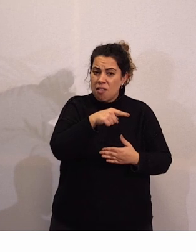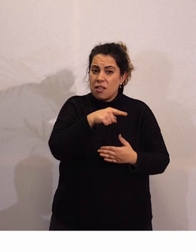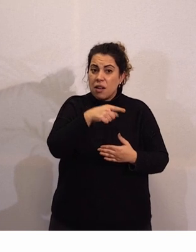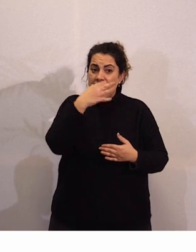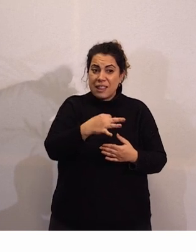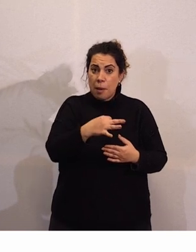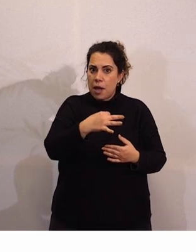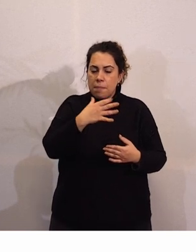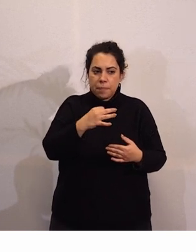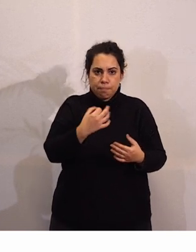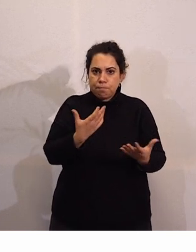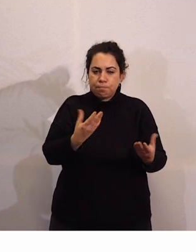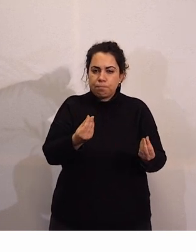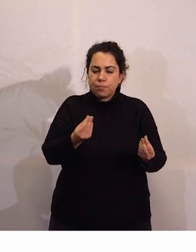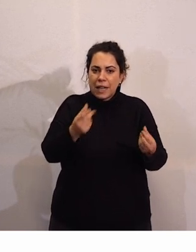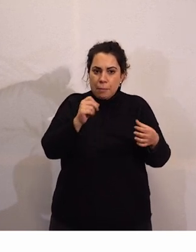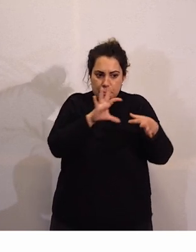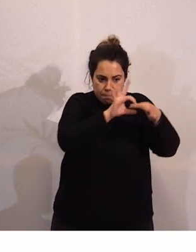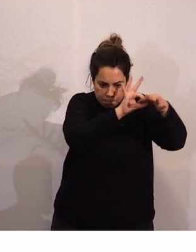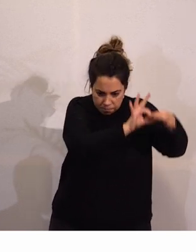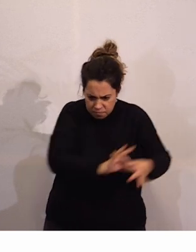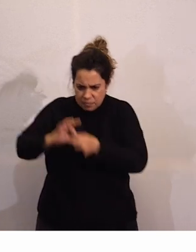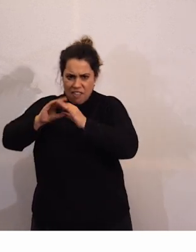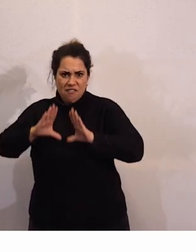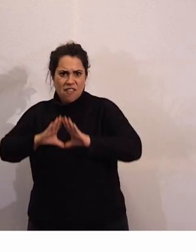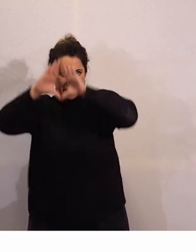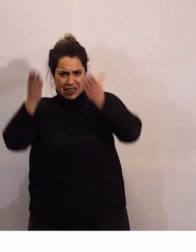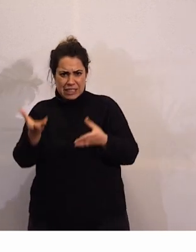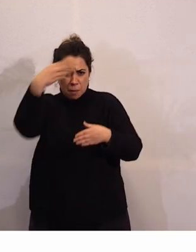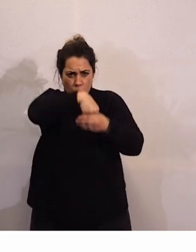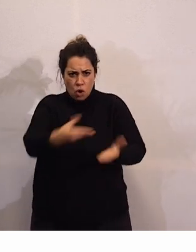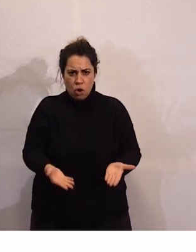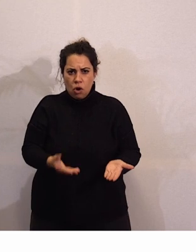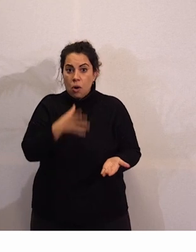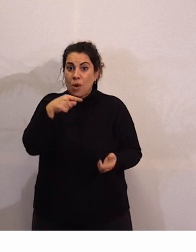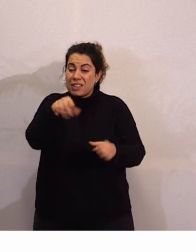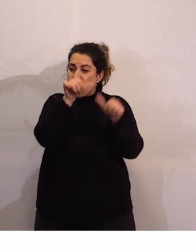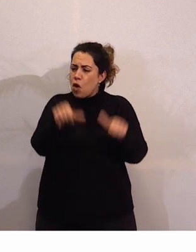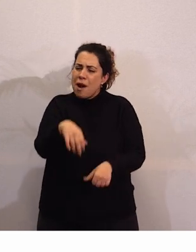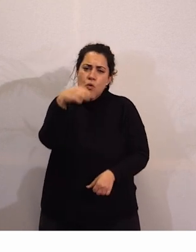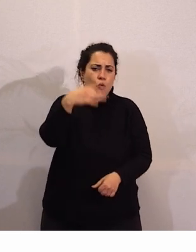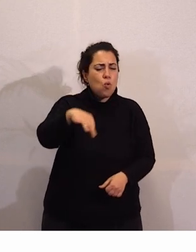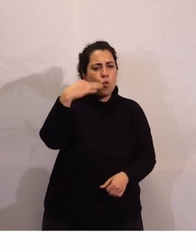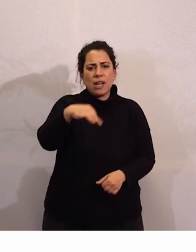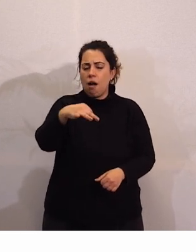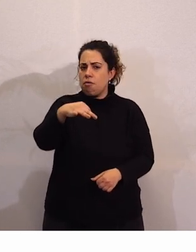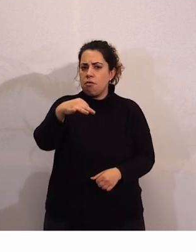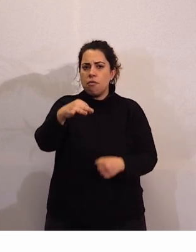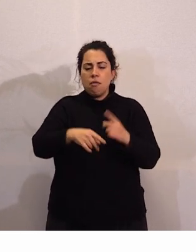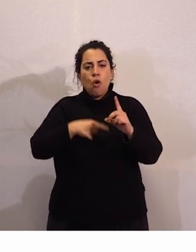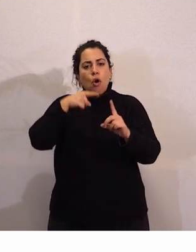pivotadas tenían que estar teñidas de feminismo porque era la única manera también de liberar